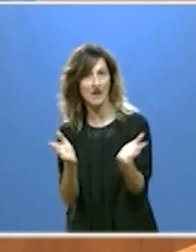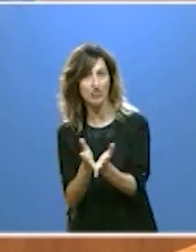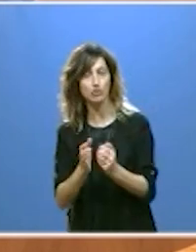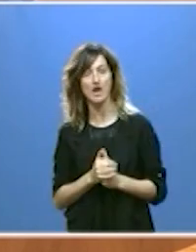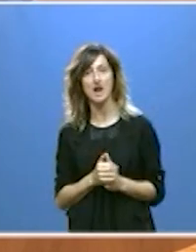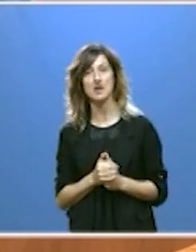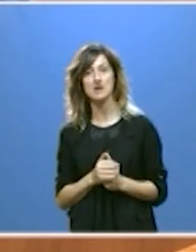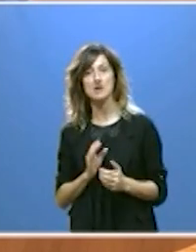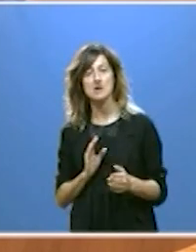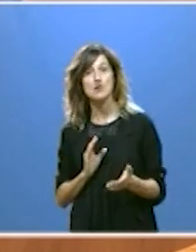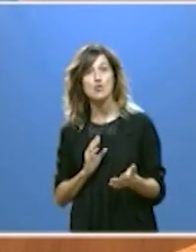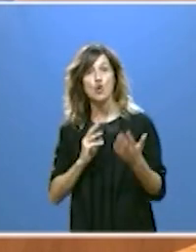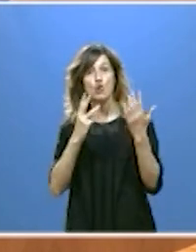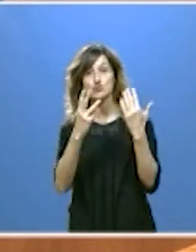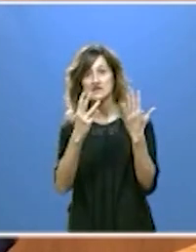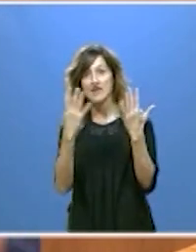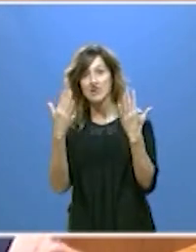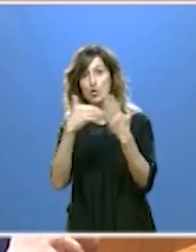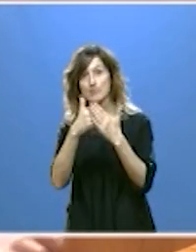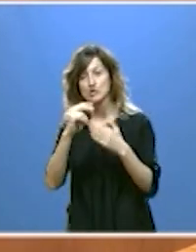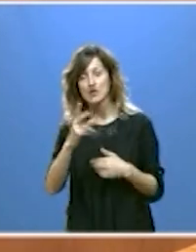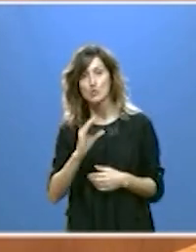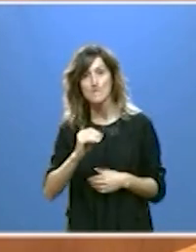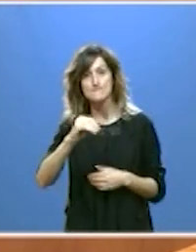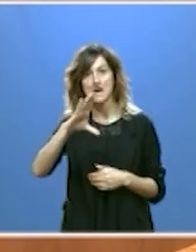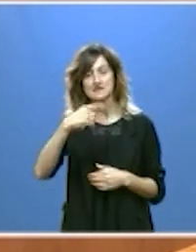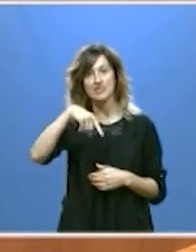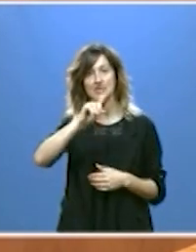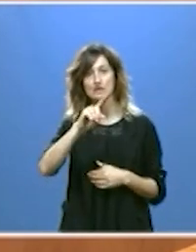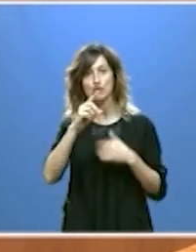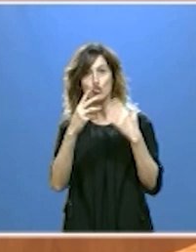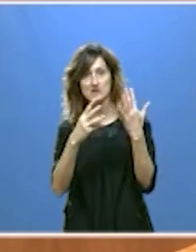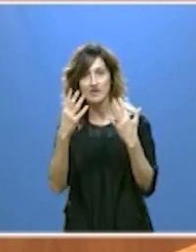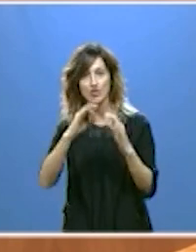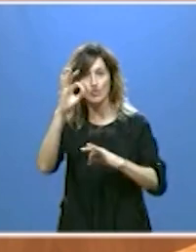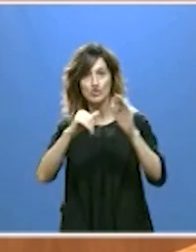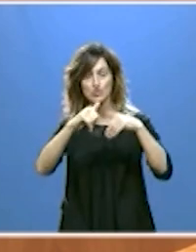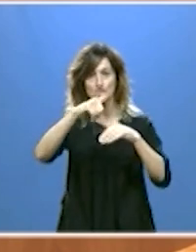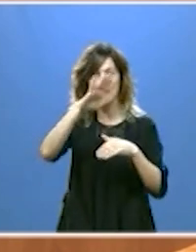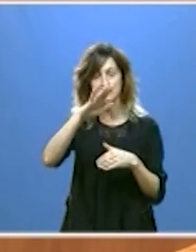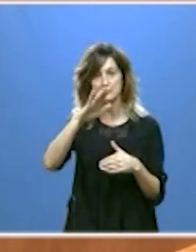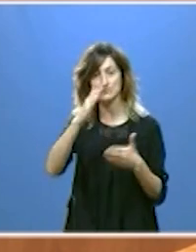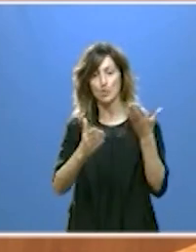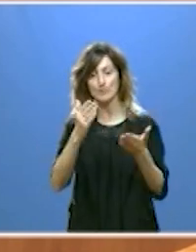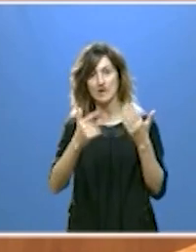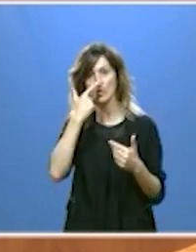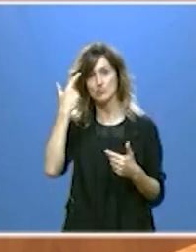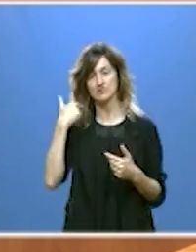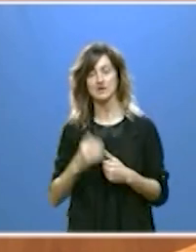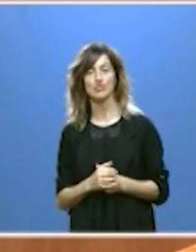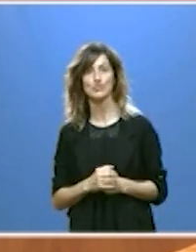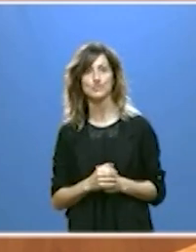Destinamos más de 85 millones de euros un 185% más que en el último ejercicio.